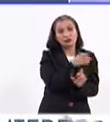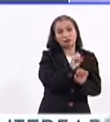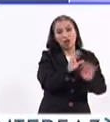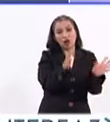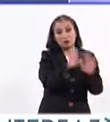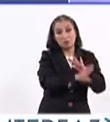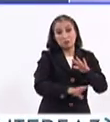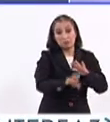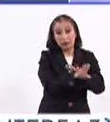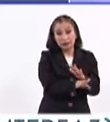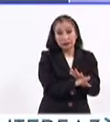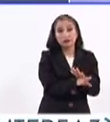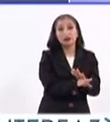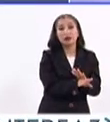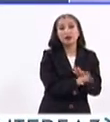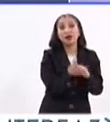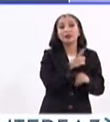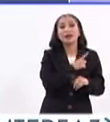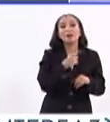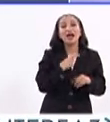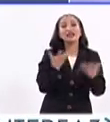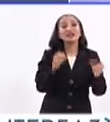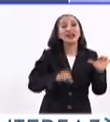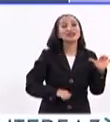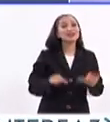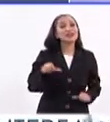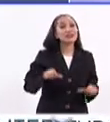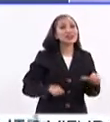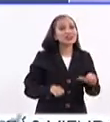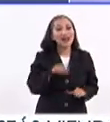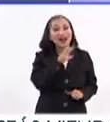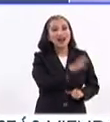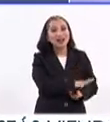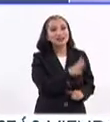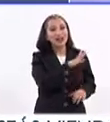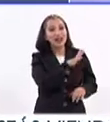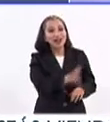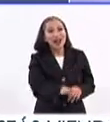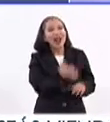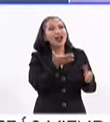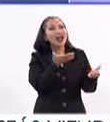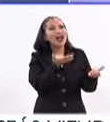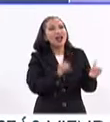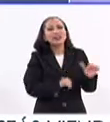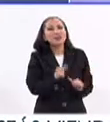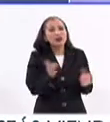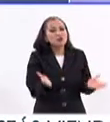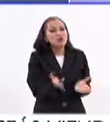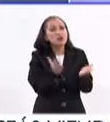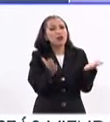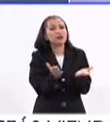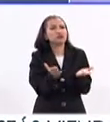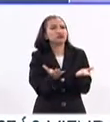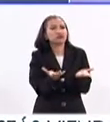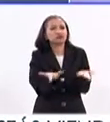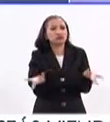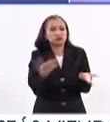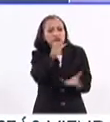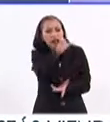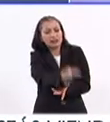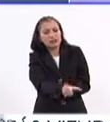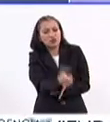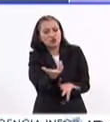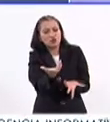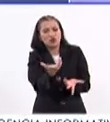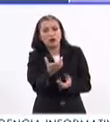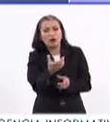supuesto, es la base, tienen que realizarse actividades que sean generales, que sean actividades que promueven estas aptitudes